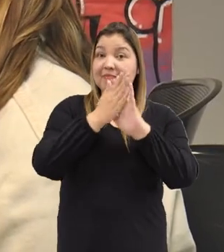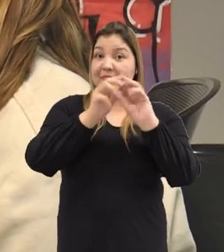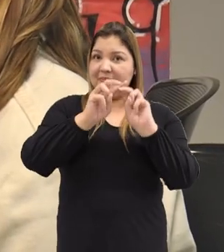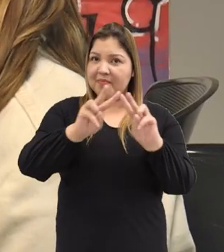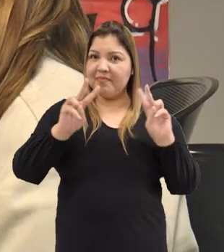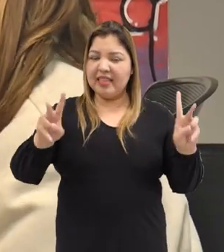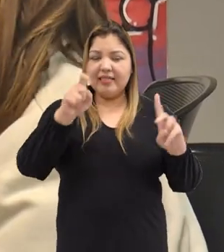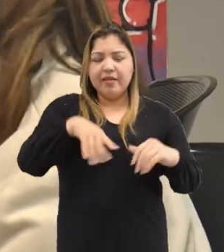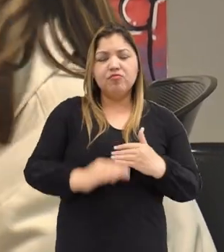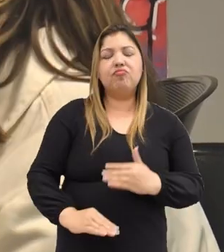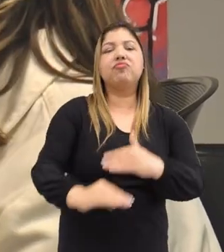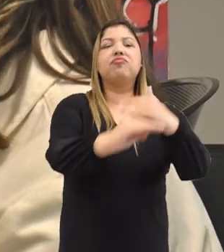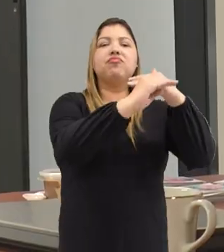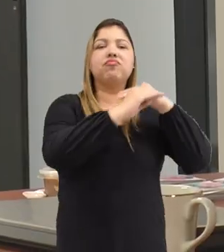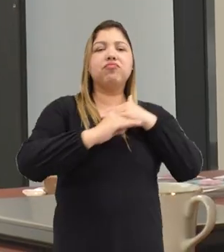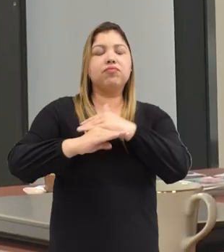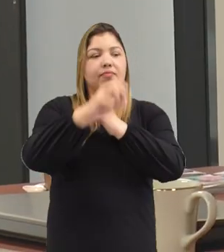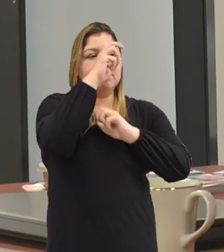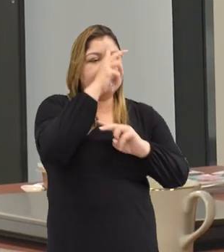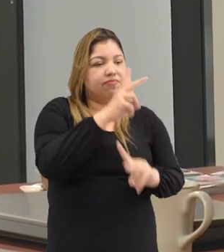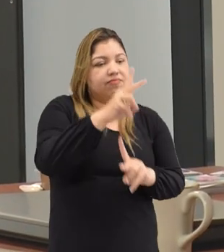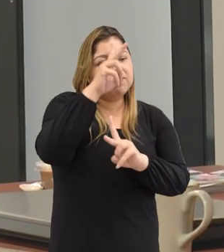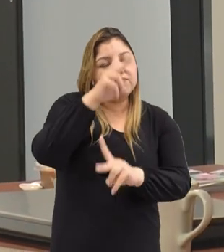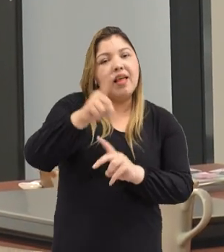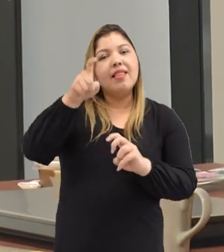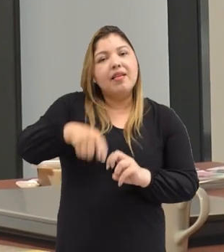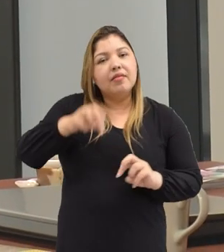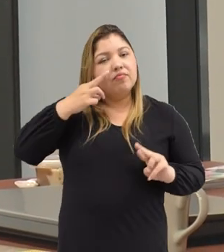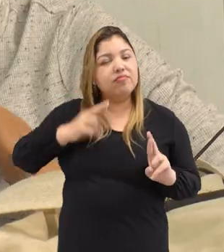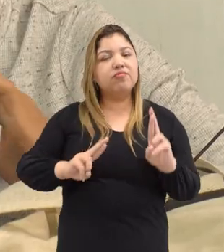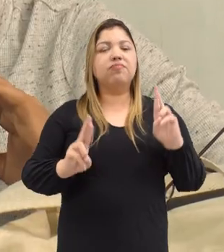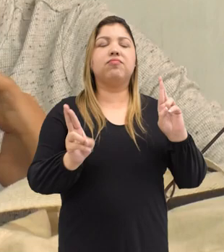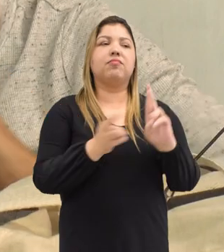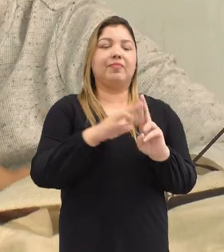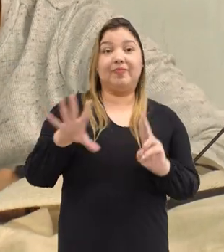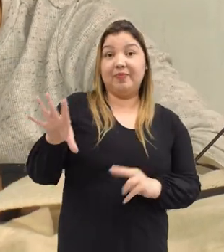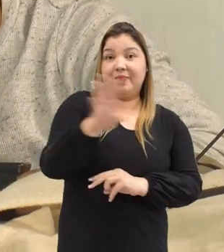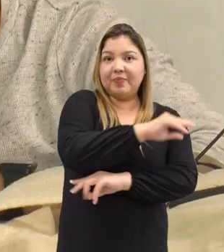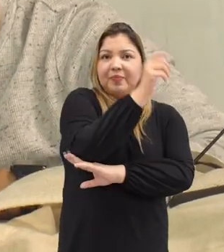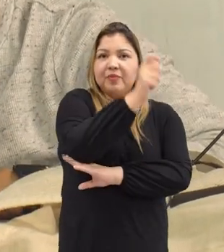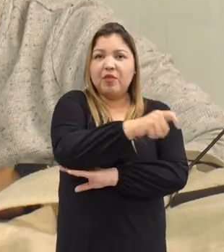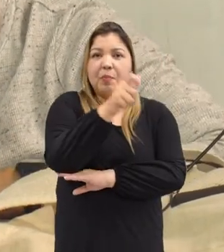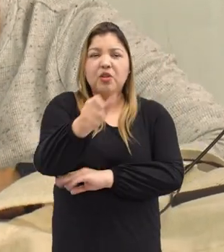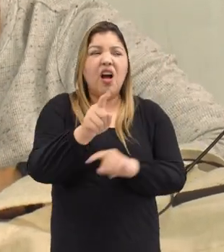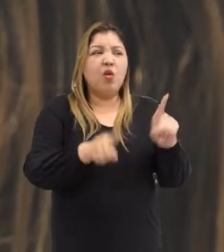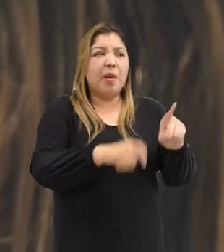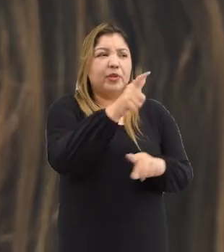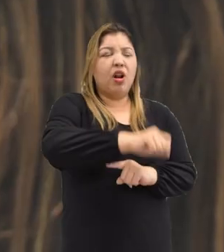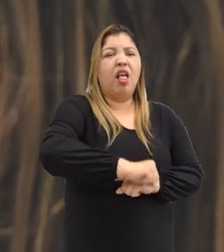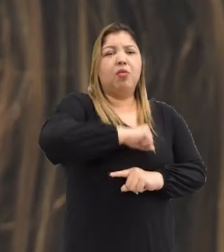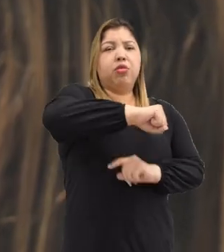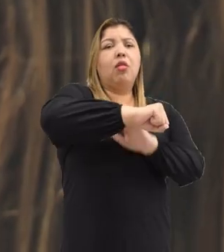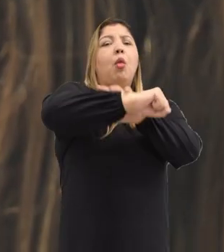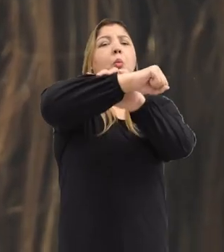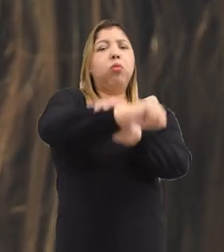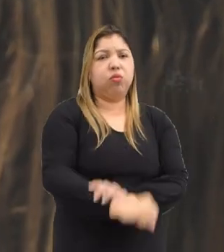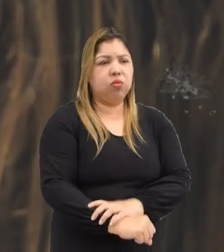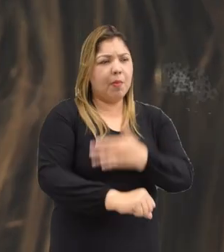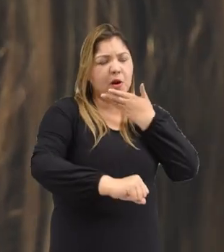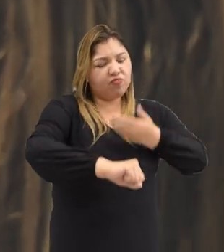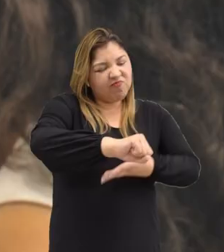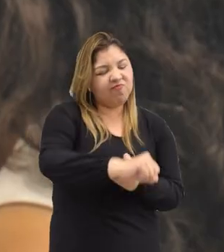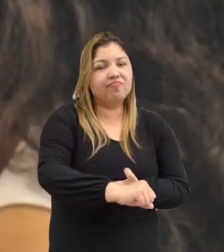relaciones basadas en la igualdad, el respeto y el reconocimiento mutuo ante la vulneración de derechos